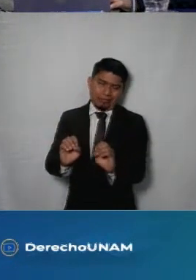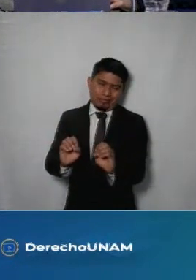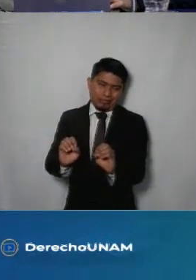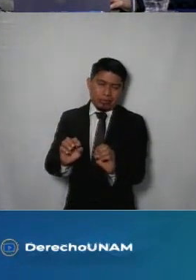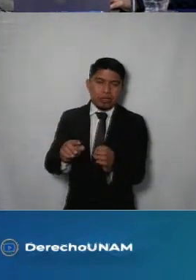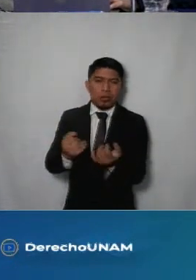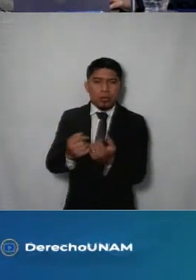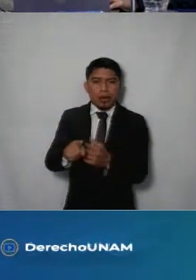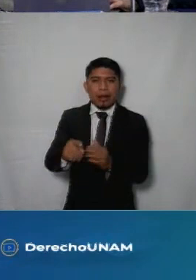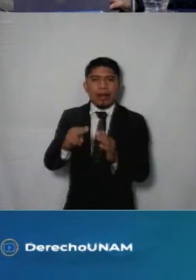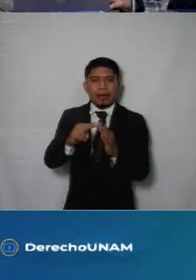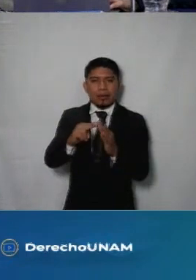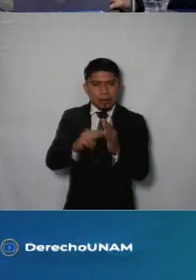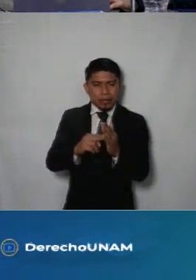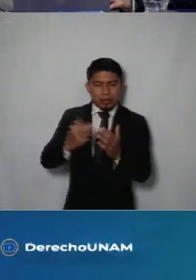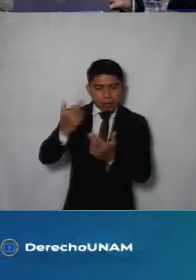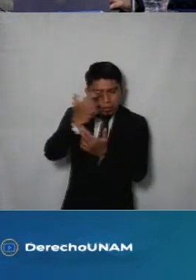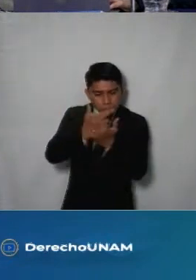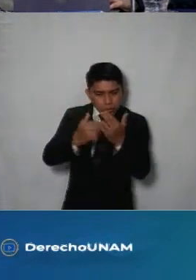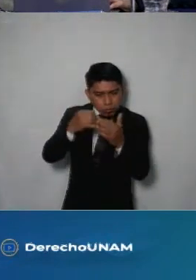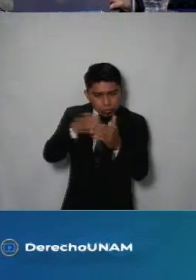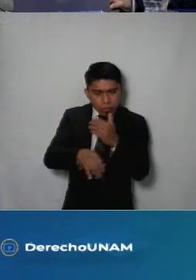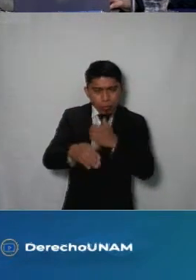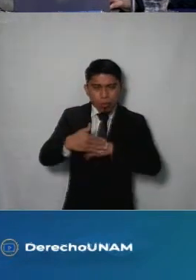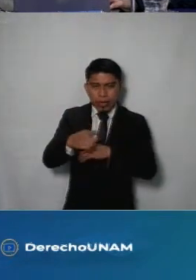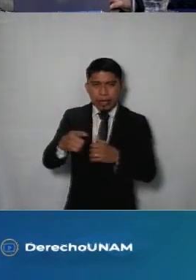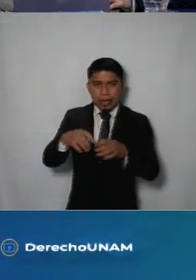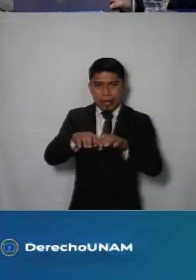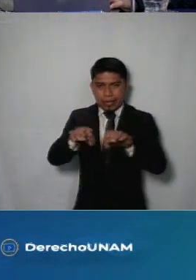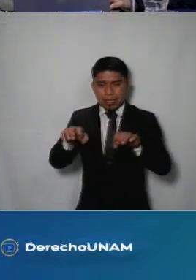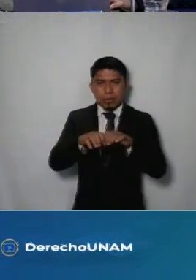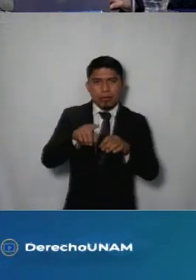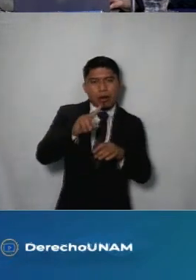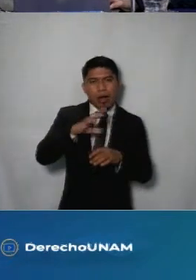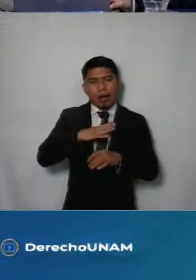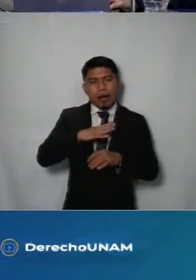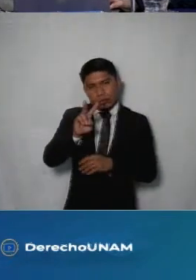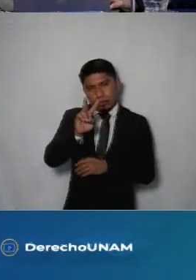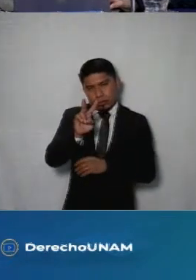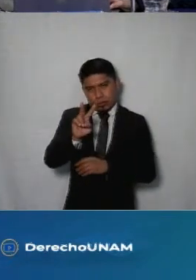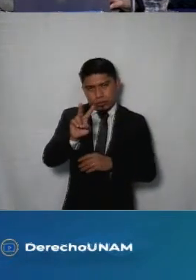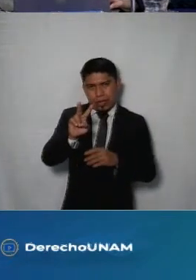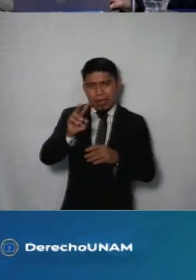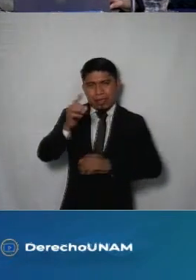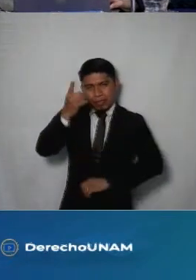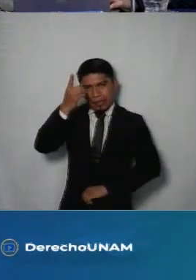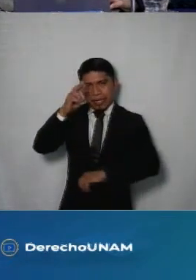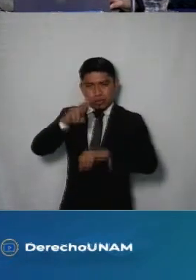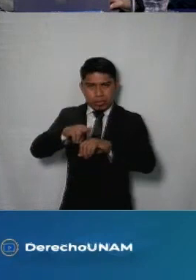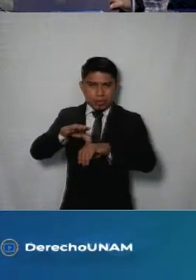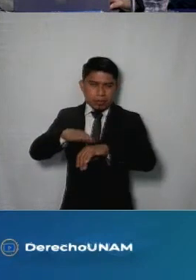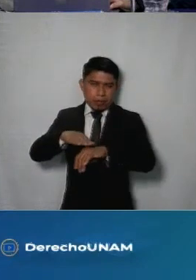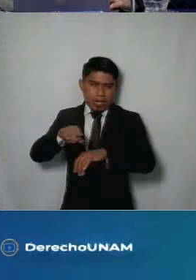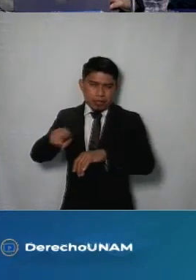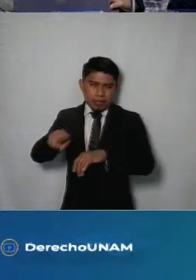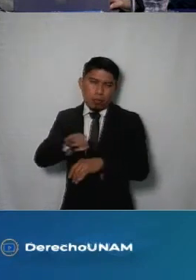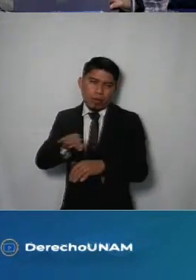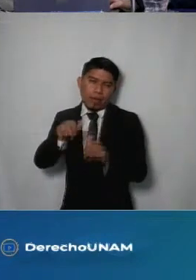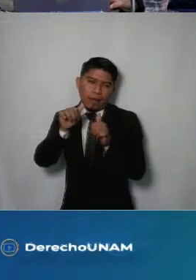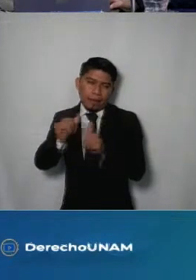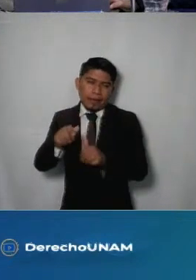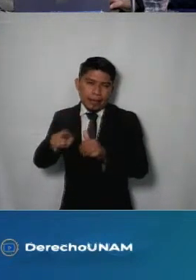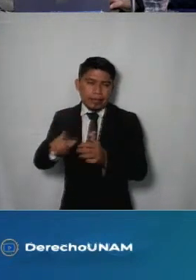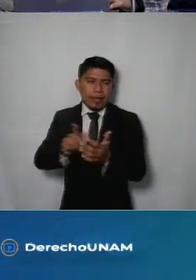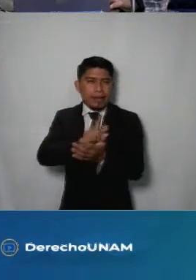según la revisión normativa que hicimos del caso por parte de la ponencia pues se observa que hay dos direcciones adicionales que son las que pueden